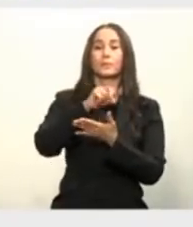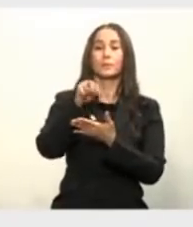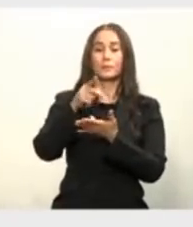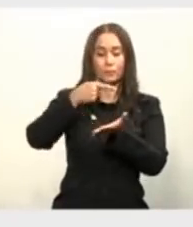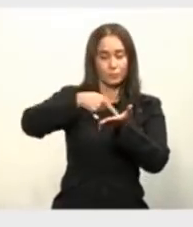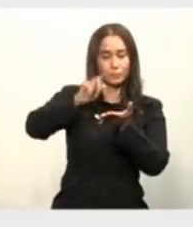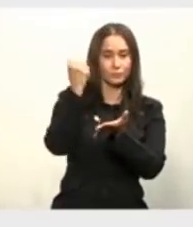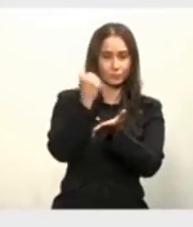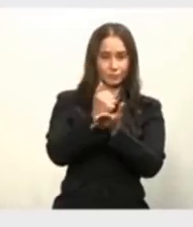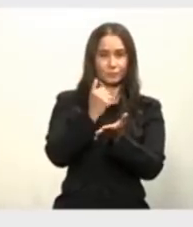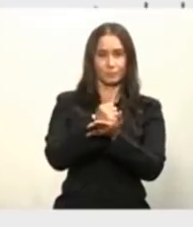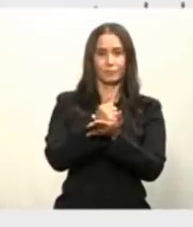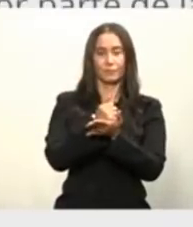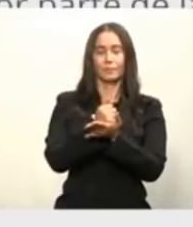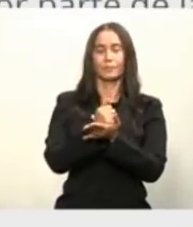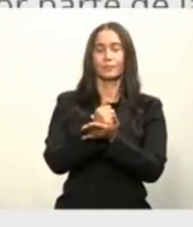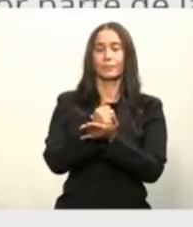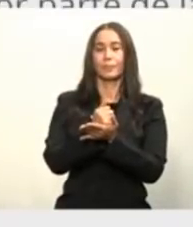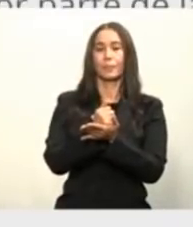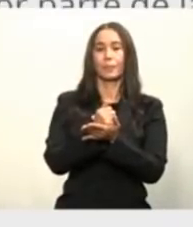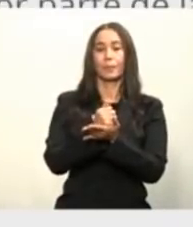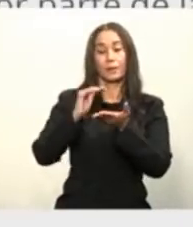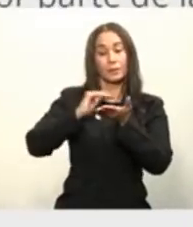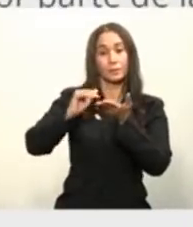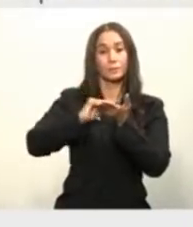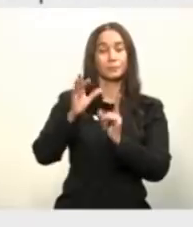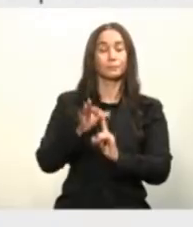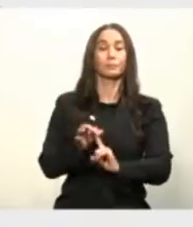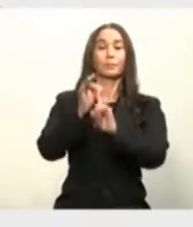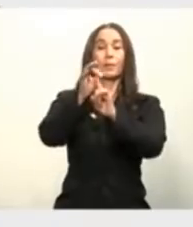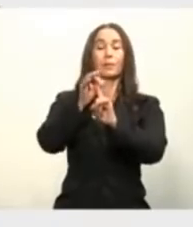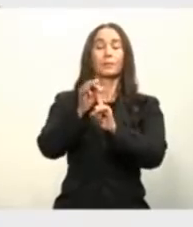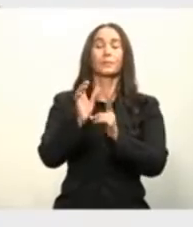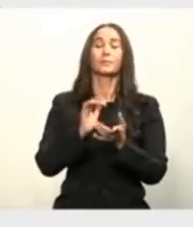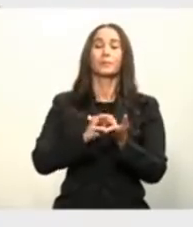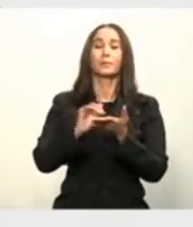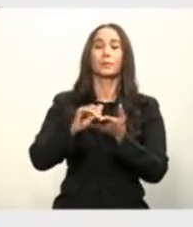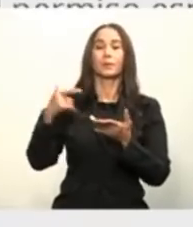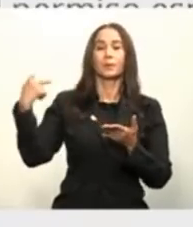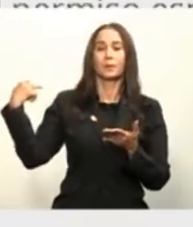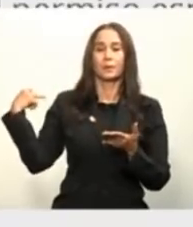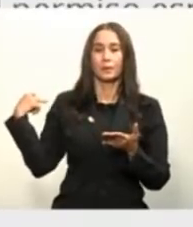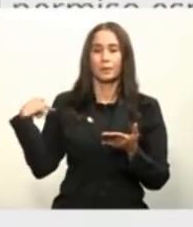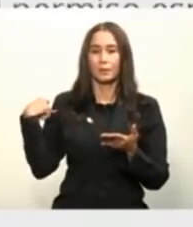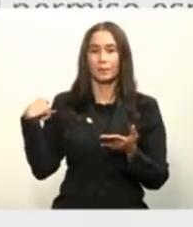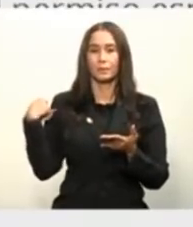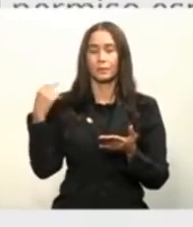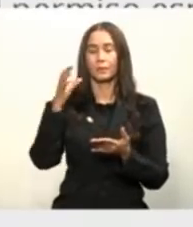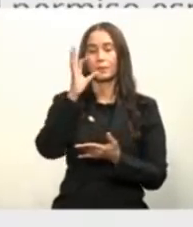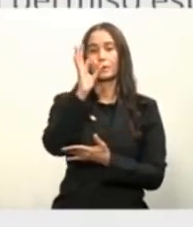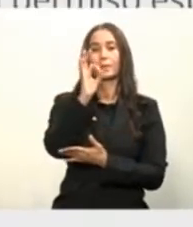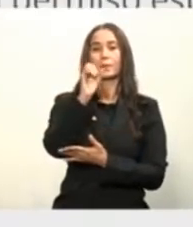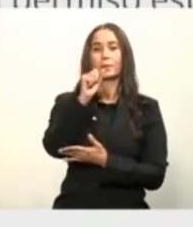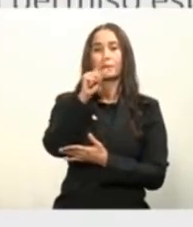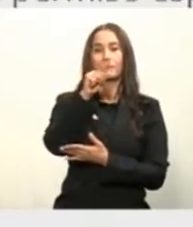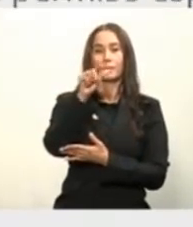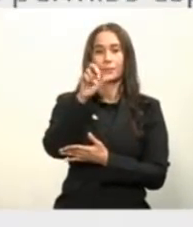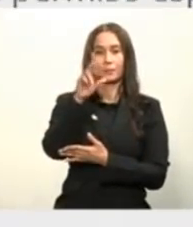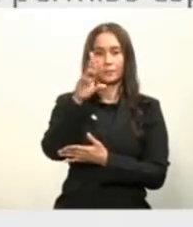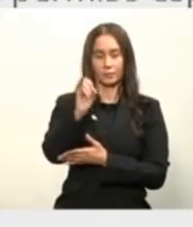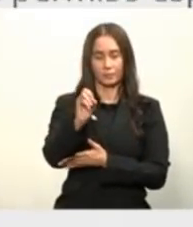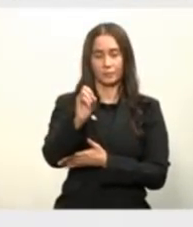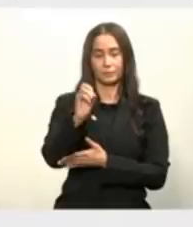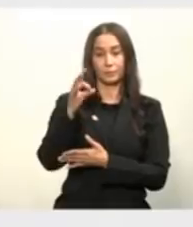aprobó por parte de Dijemaps del permiso especial transitorio a la vacuna de Pfizer. En febrero,